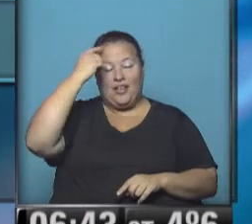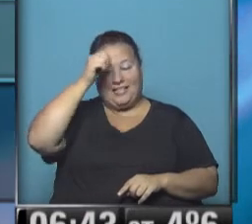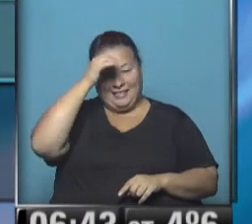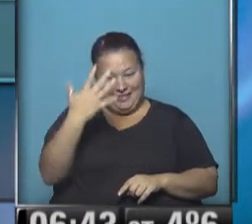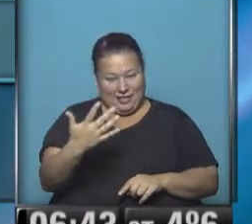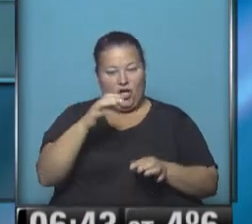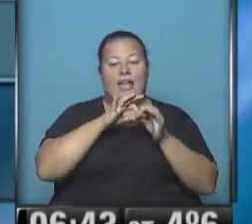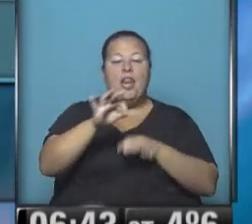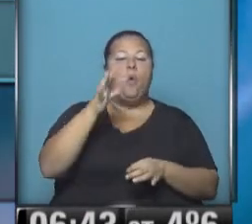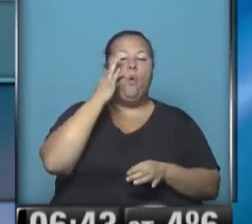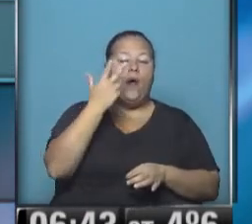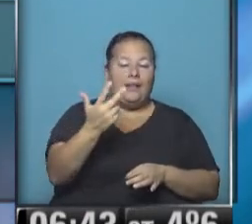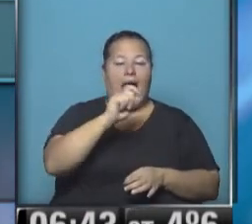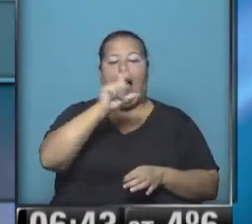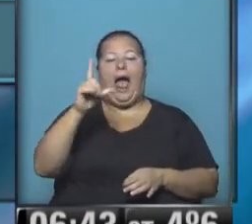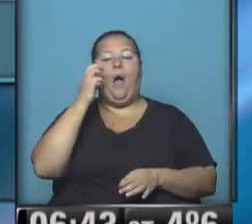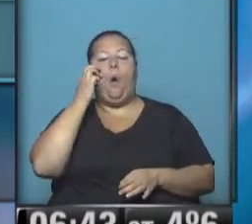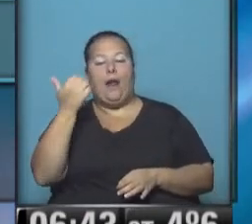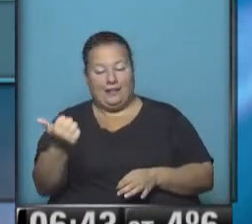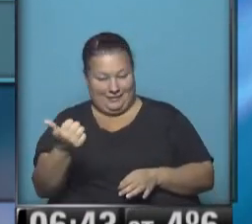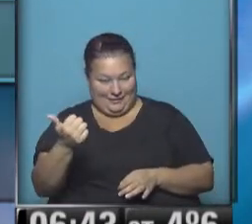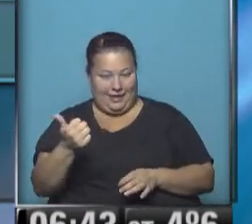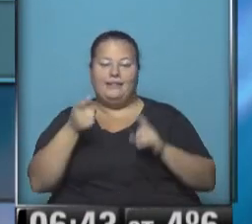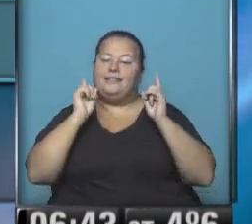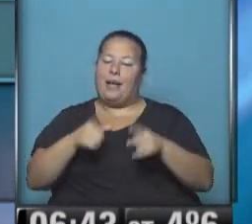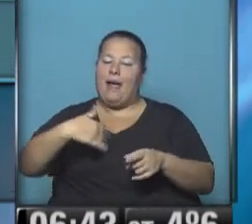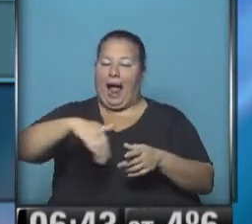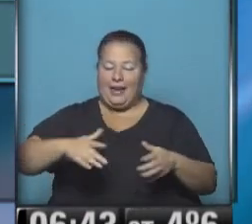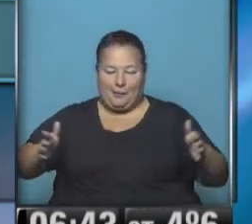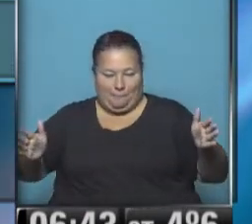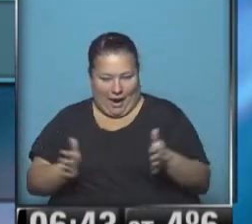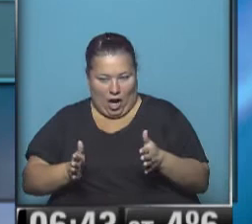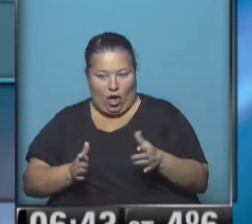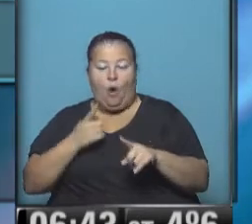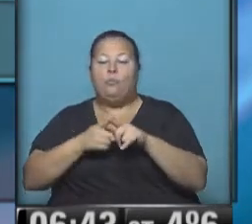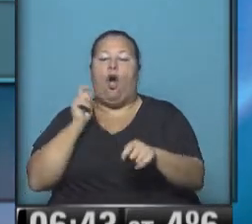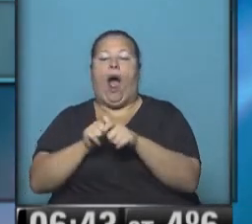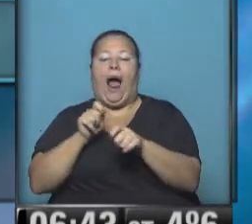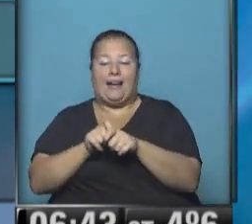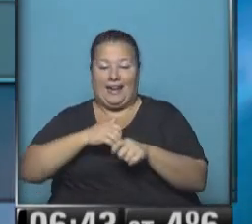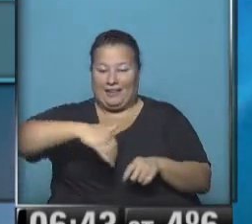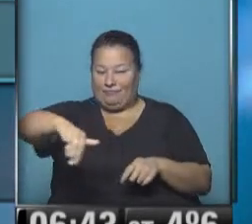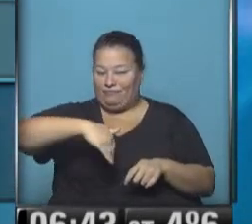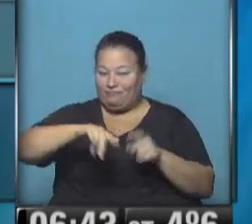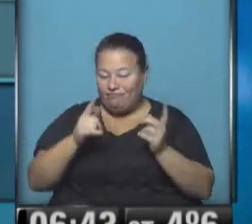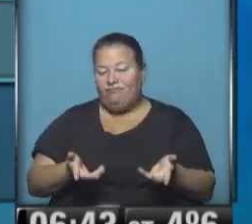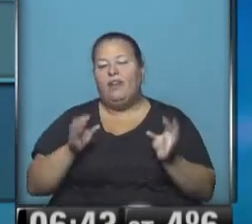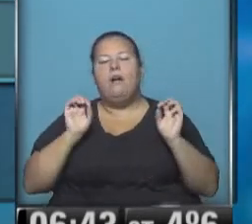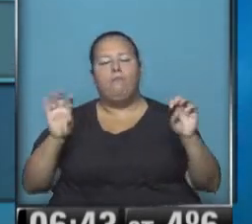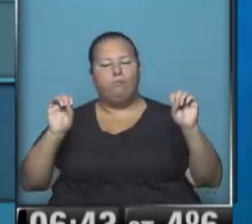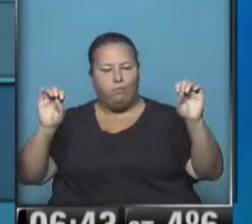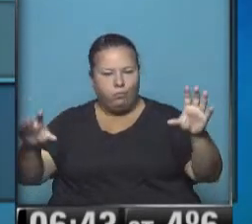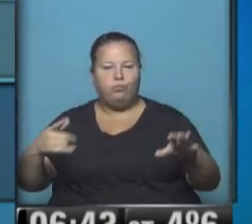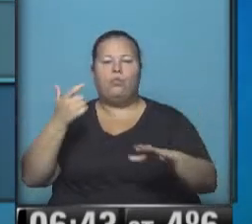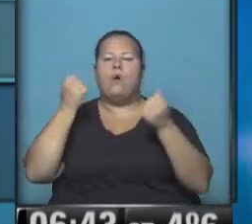kilómetro 43 al 46, también con reducción de calzada, por obras que están afectando la misma. Hay balizamiento,